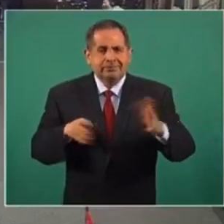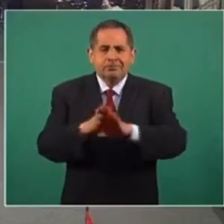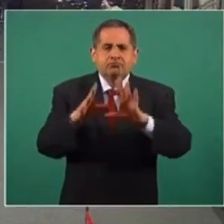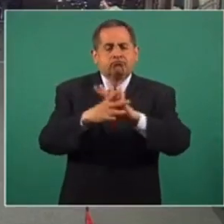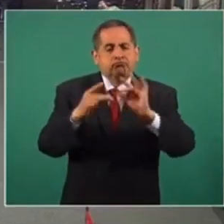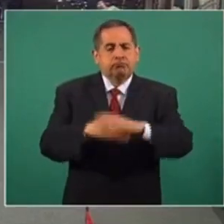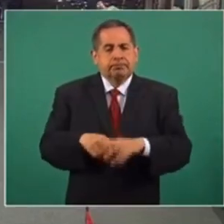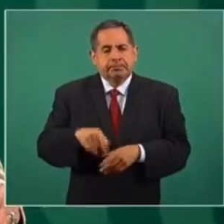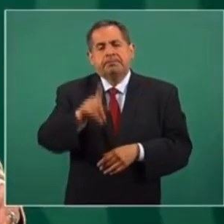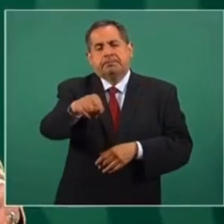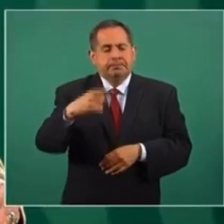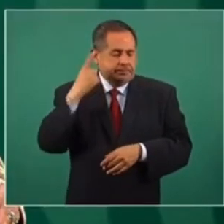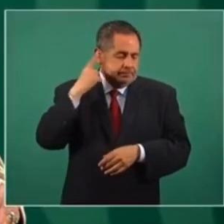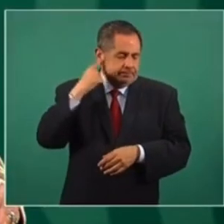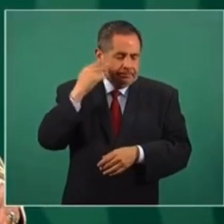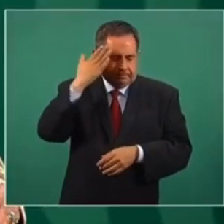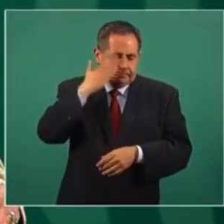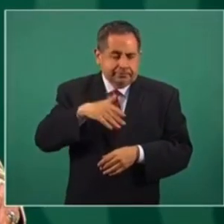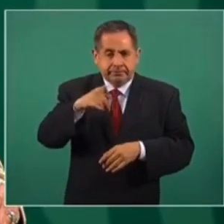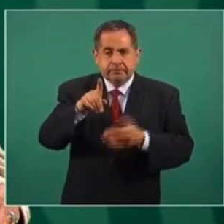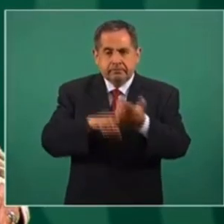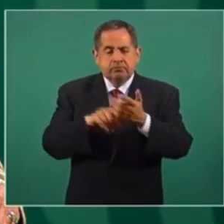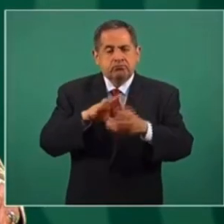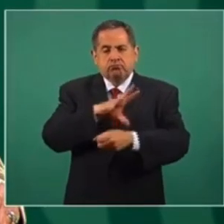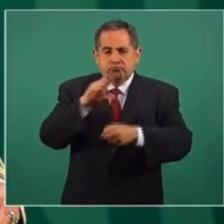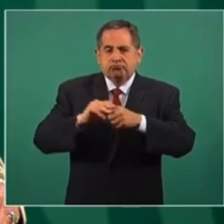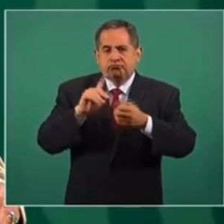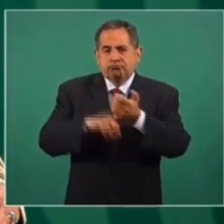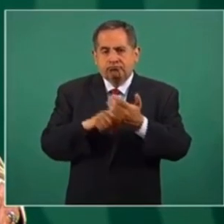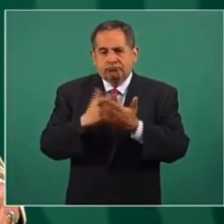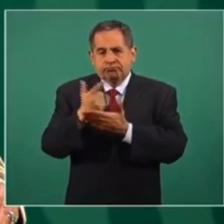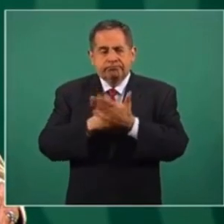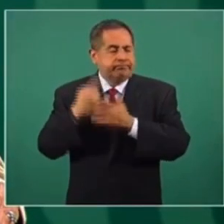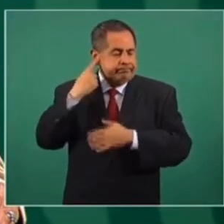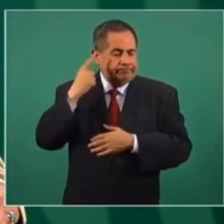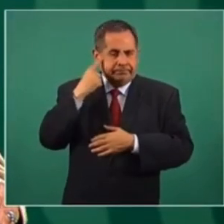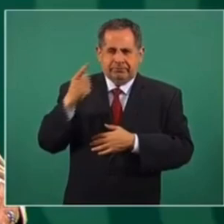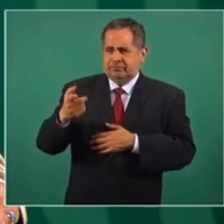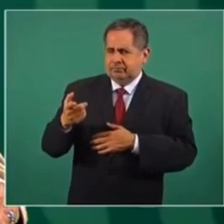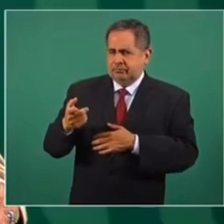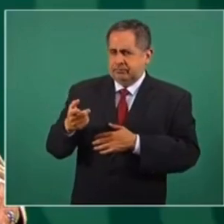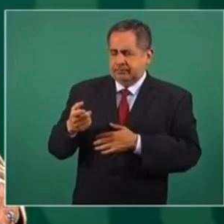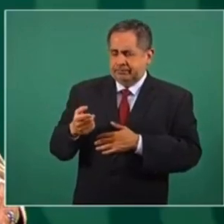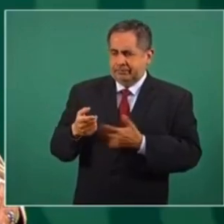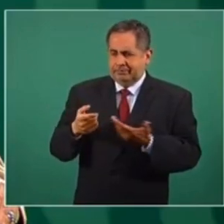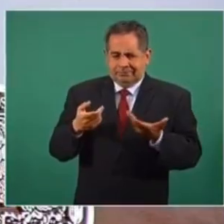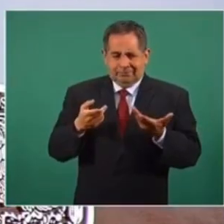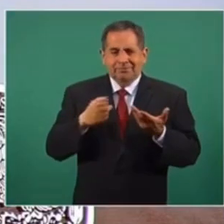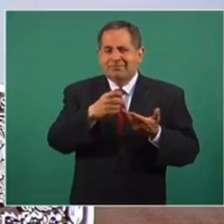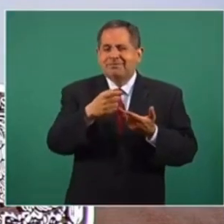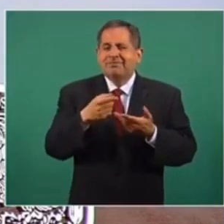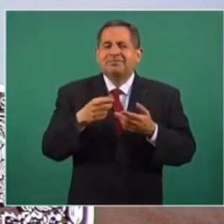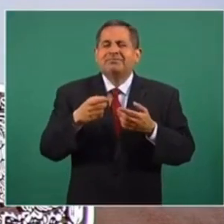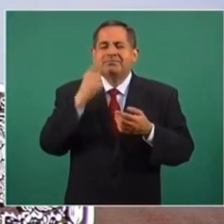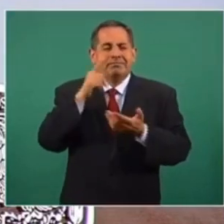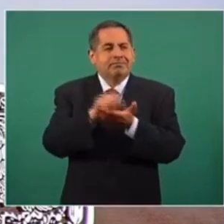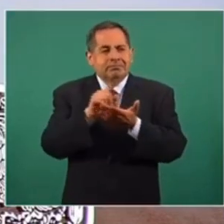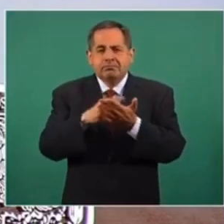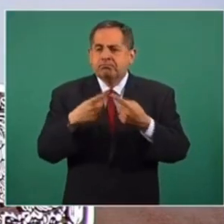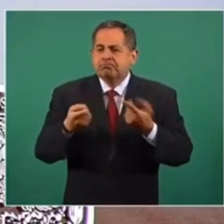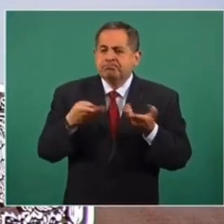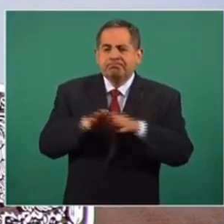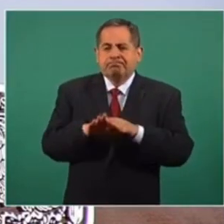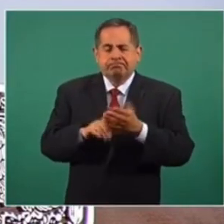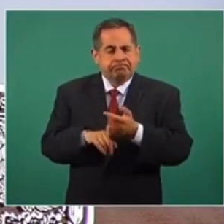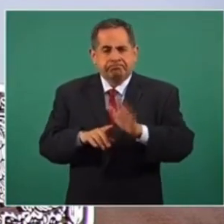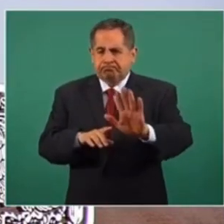Sí tengo conocimiento de que se cancelaron estas cuentas, desde luego que sí tengo conocimiento. Segundo, decirte que di